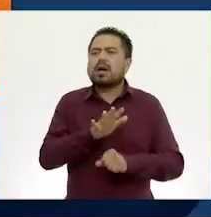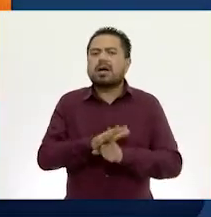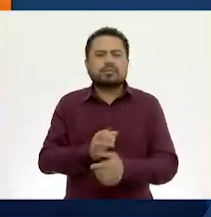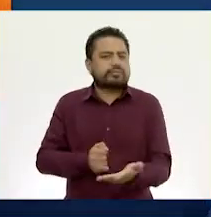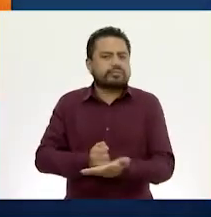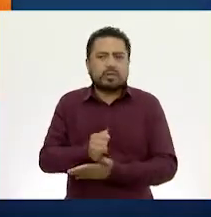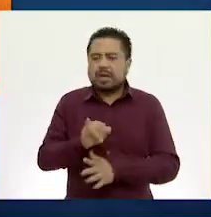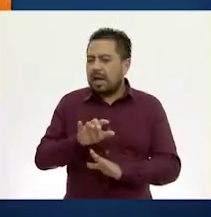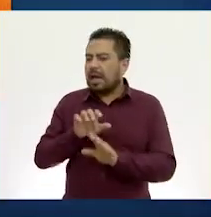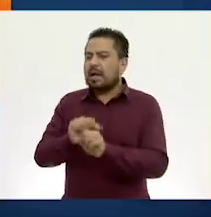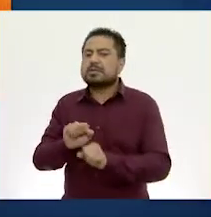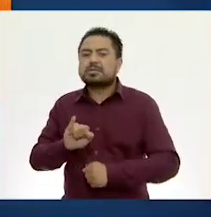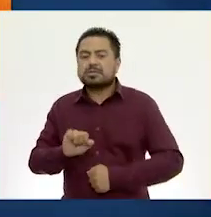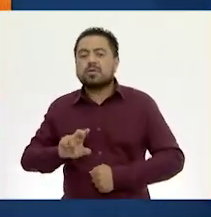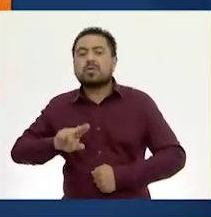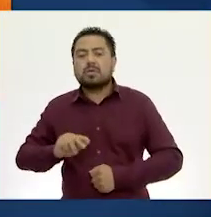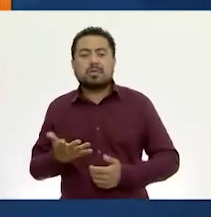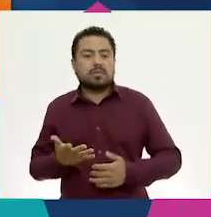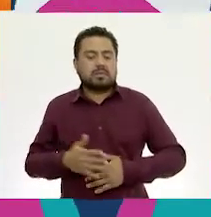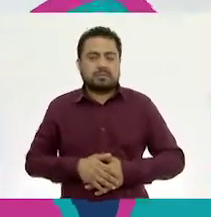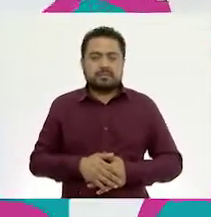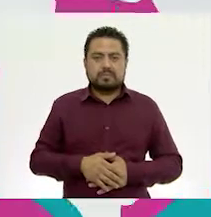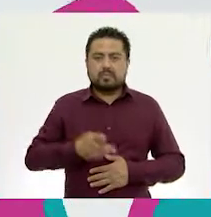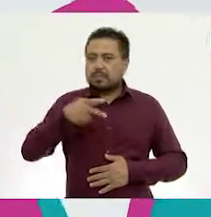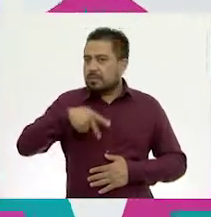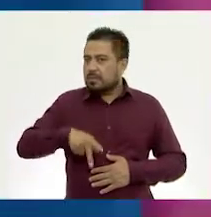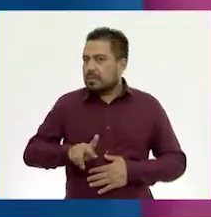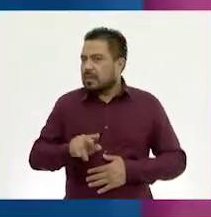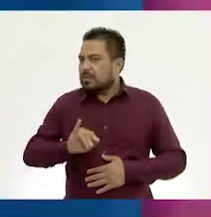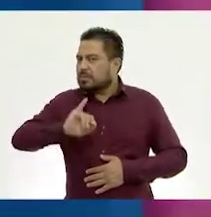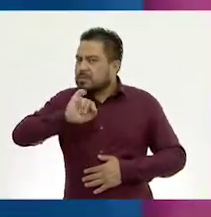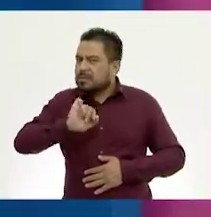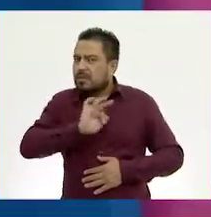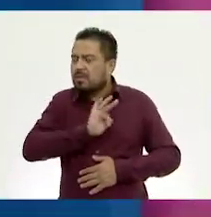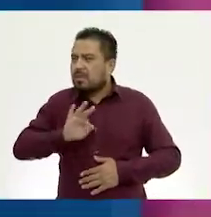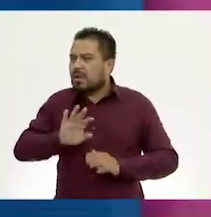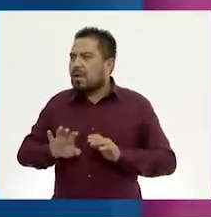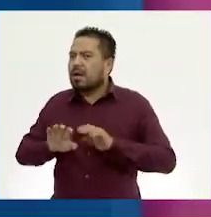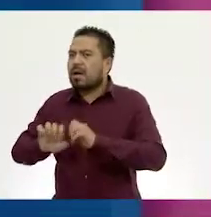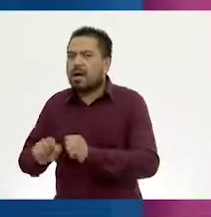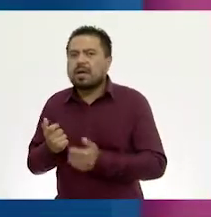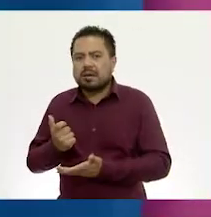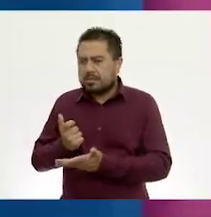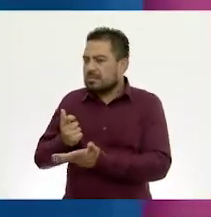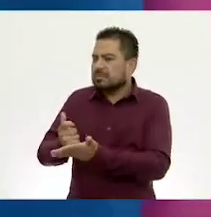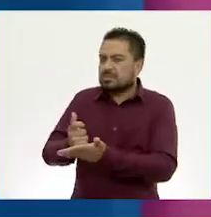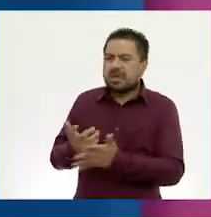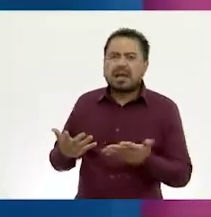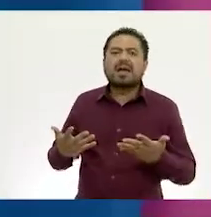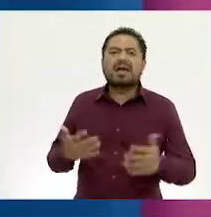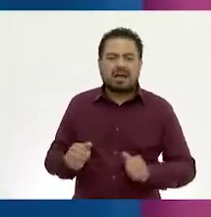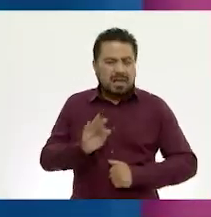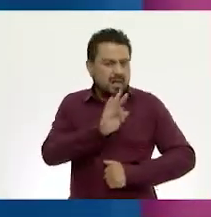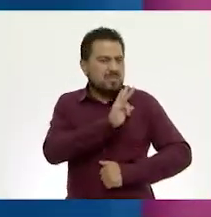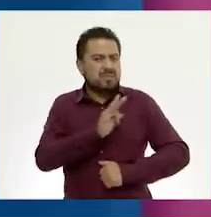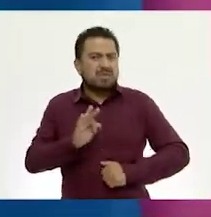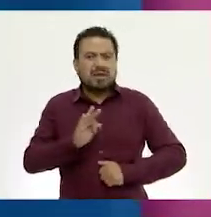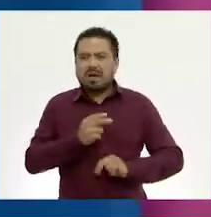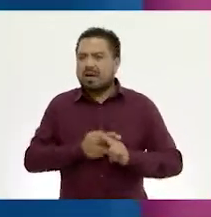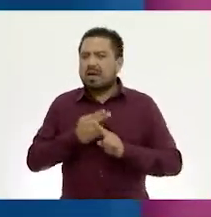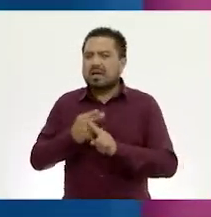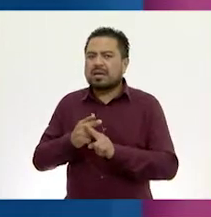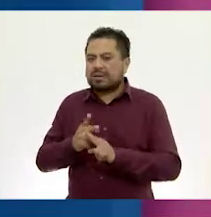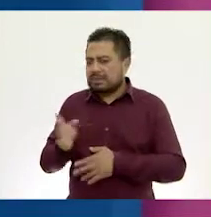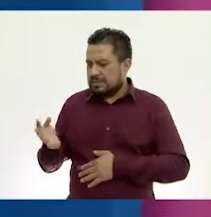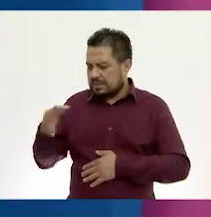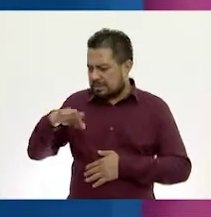decisión? ¿Le alcanza o no le alcanza? Pero por supuesto que le alcanza y también ya puede, no, este, hasta tener un